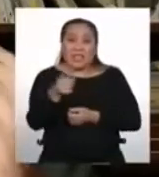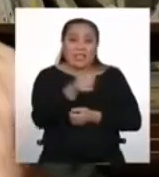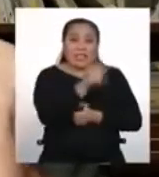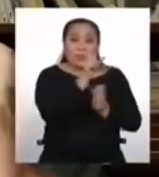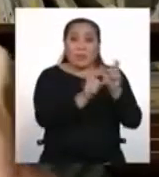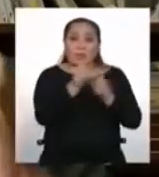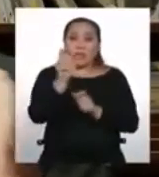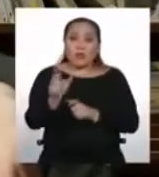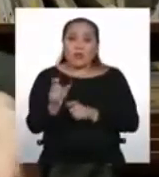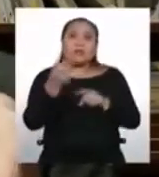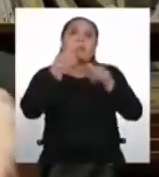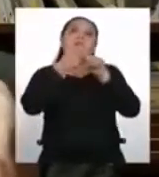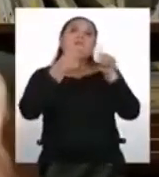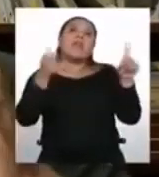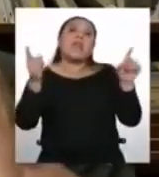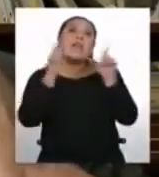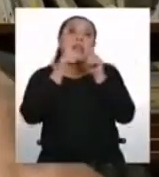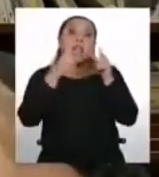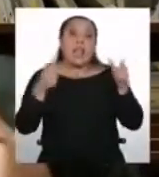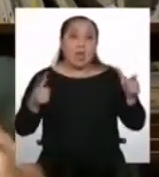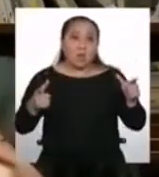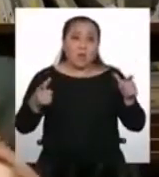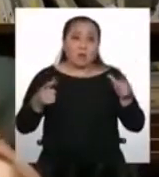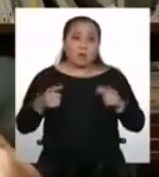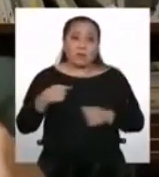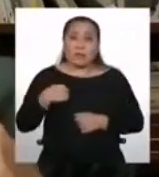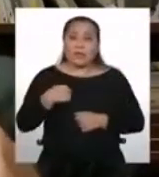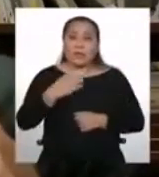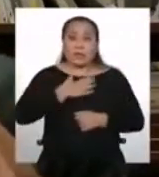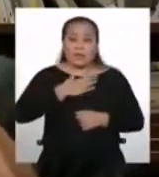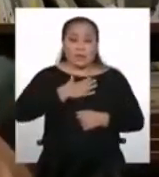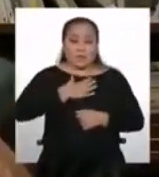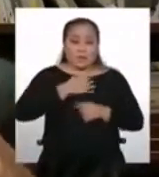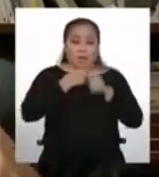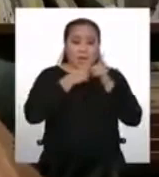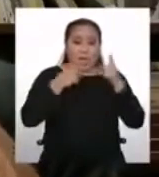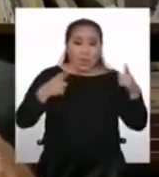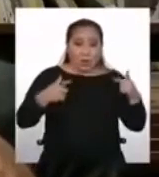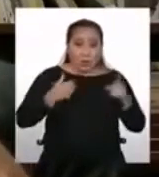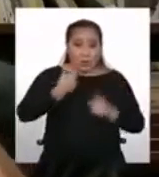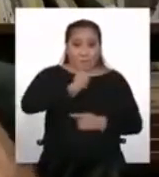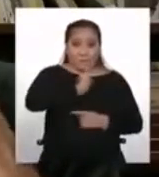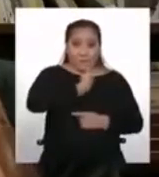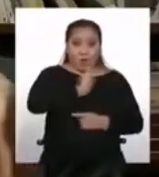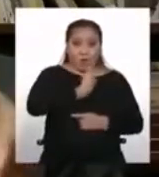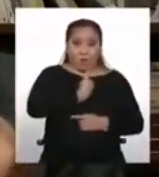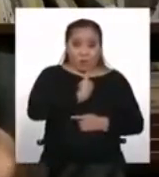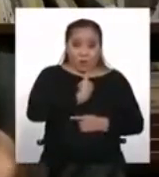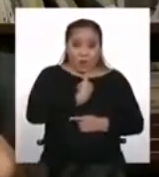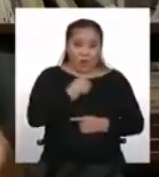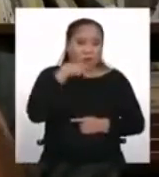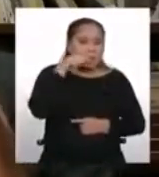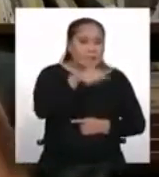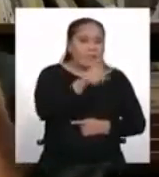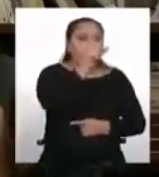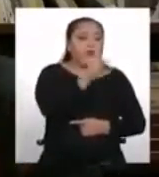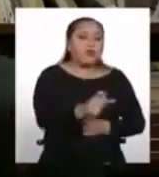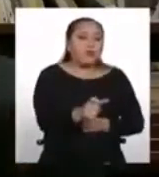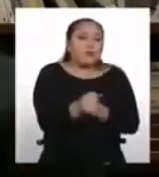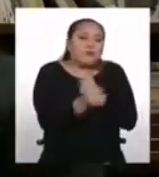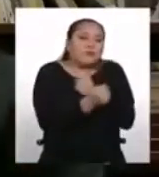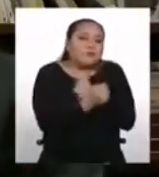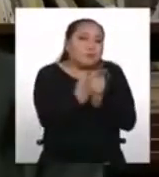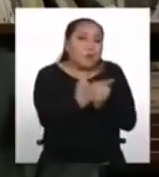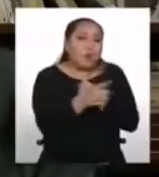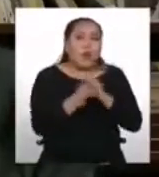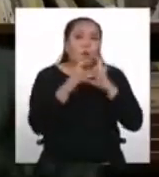las lenguas sirven para comunicarnos, y si nuestra lengua originaria nos sirve para comunicarnos con personas que nos importan, con las